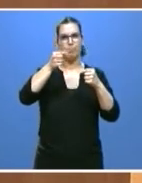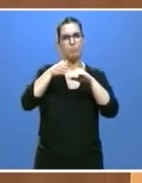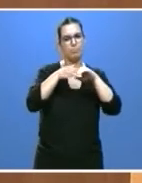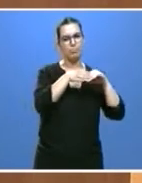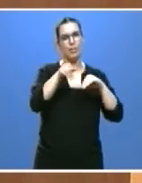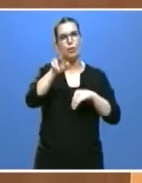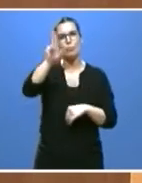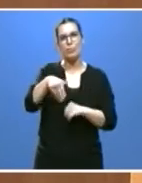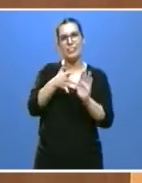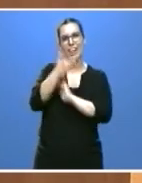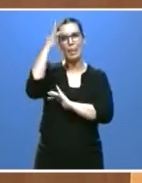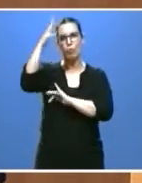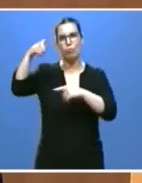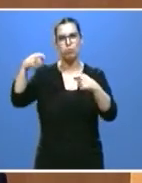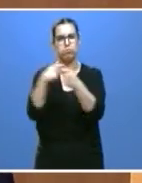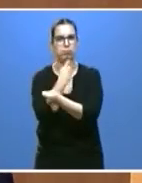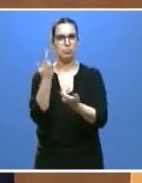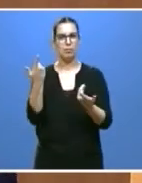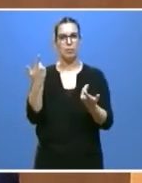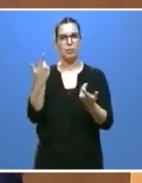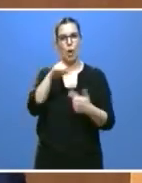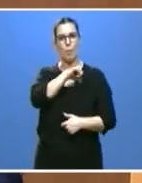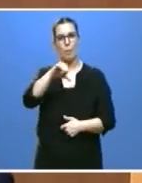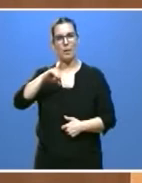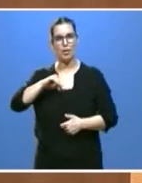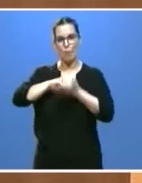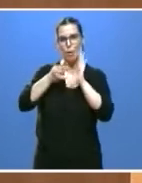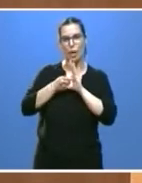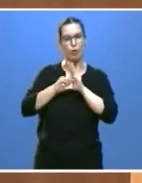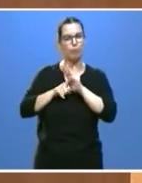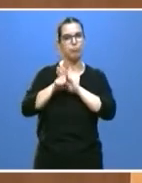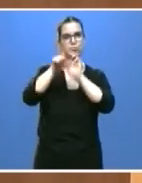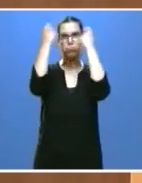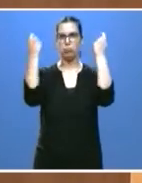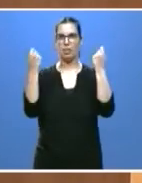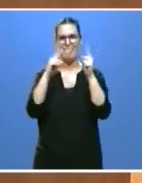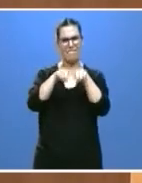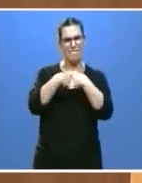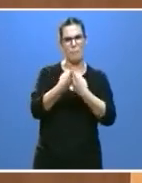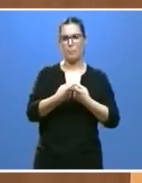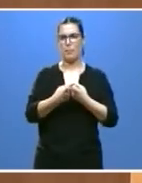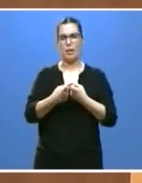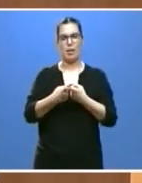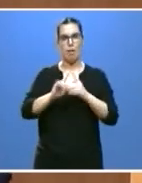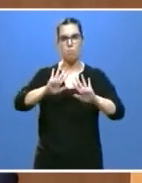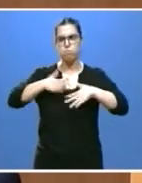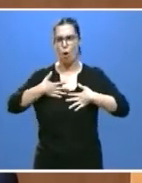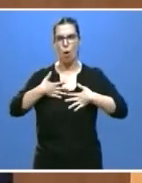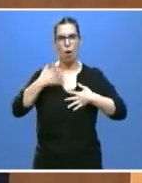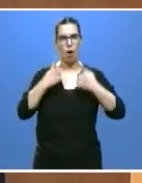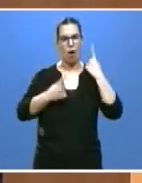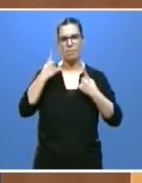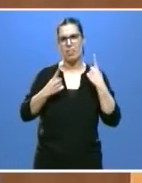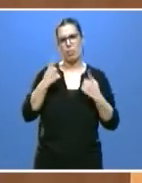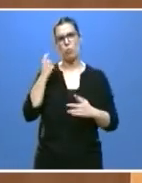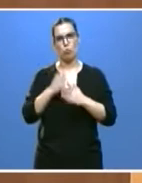personal. Una familia cercenada de manera cruel y muchas veces de manera inesperada. A